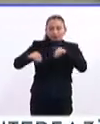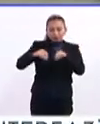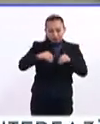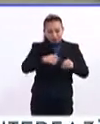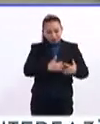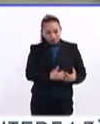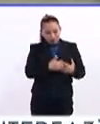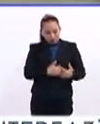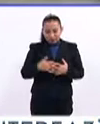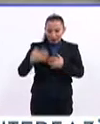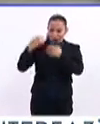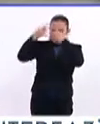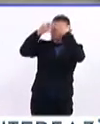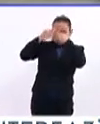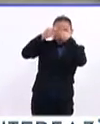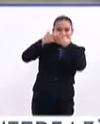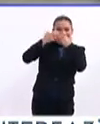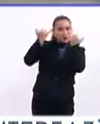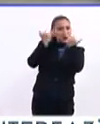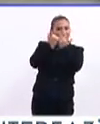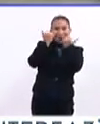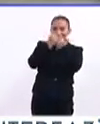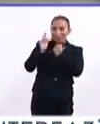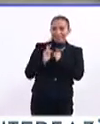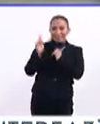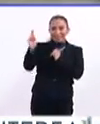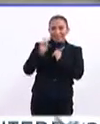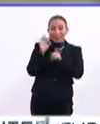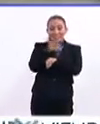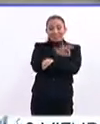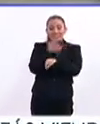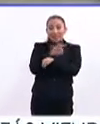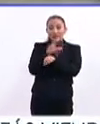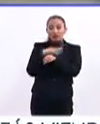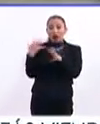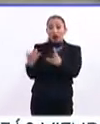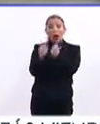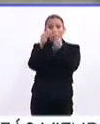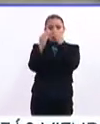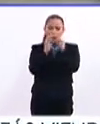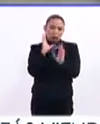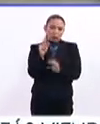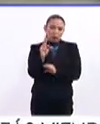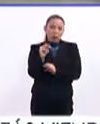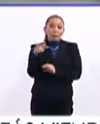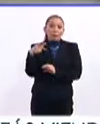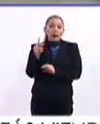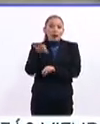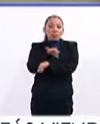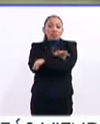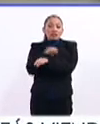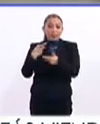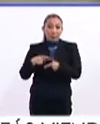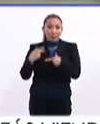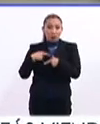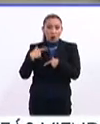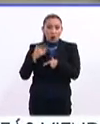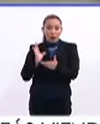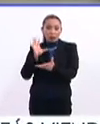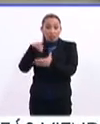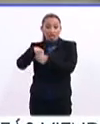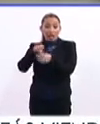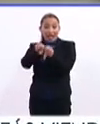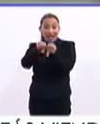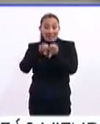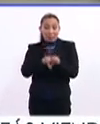hígado y también al cerebro. El diseño no es el que salva al mundo, pero los diseñadores integrados